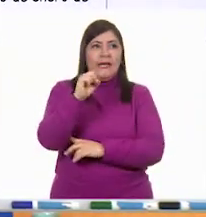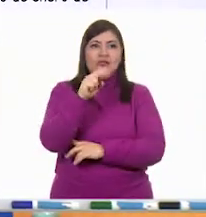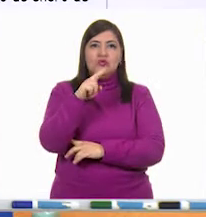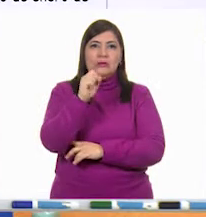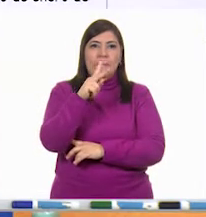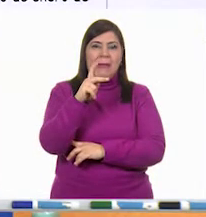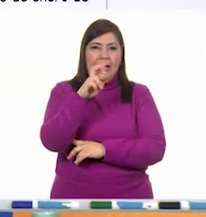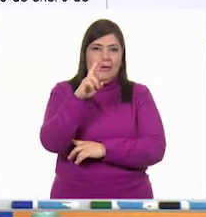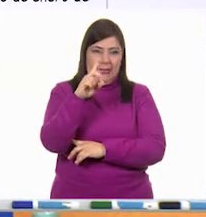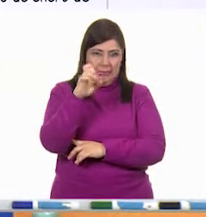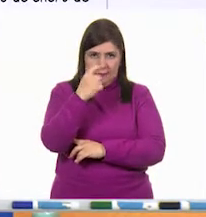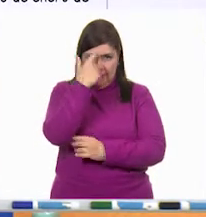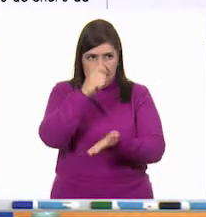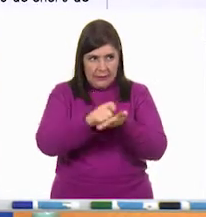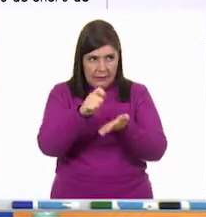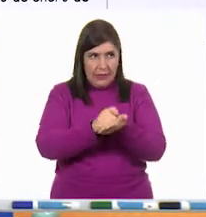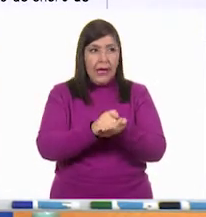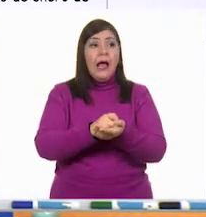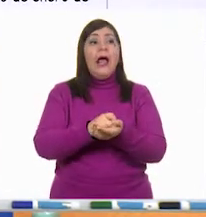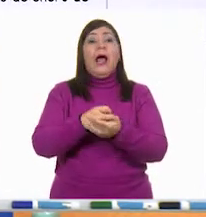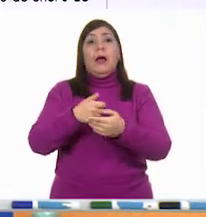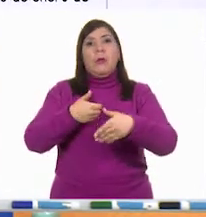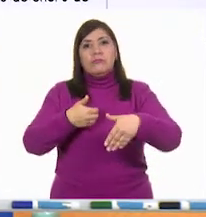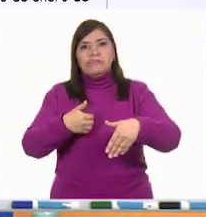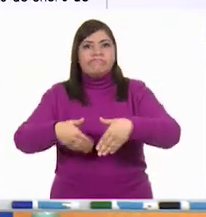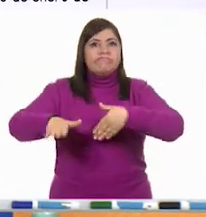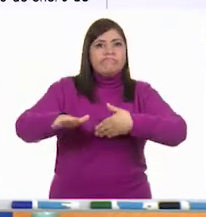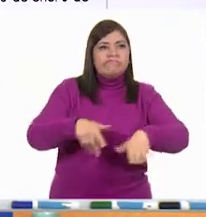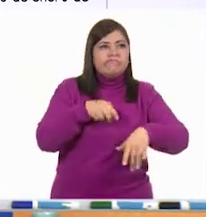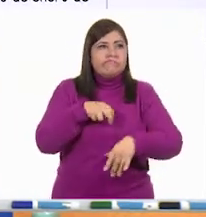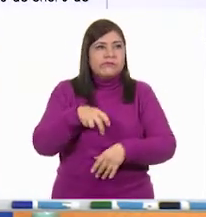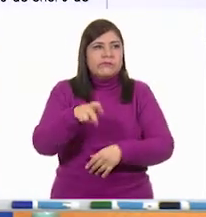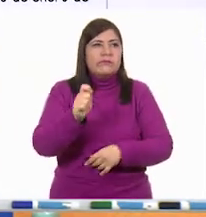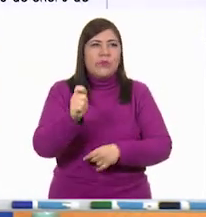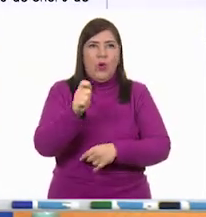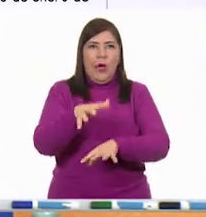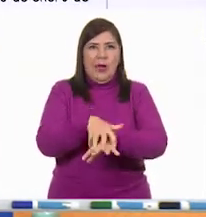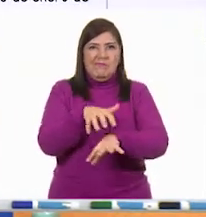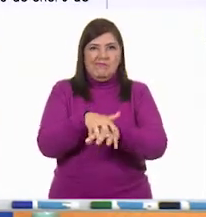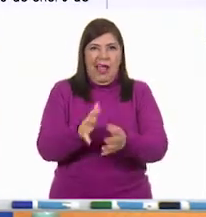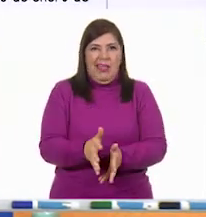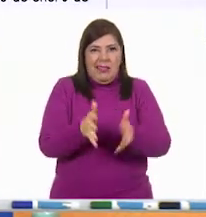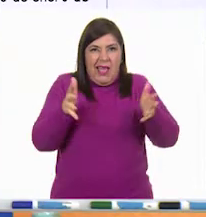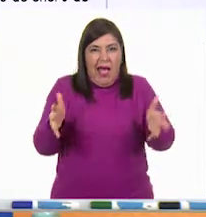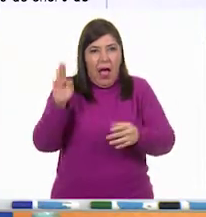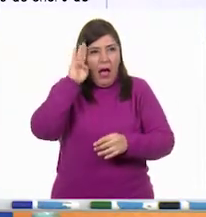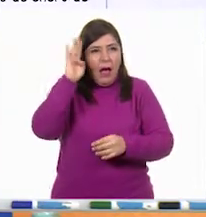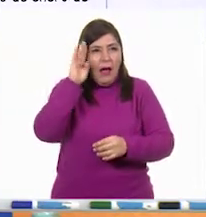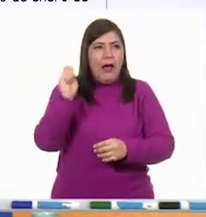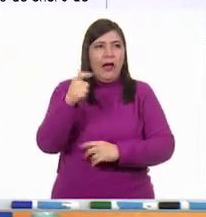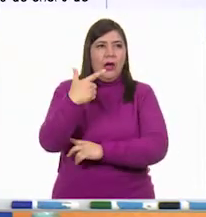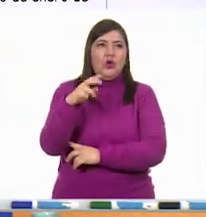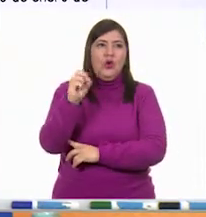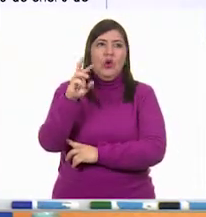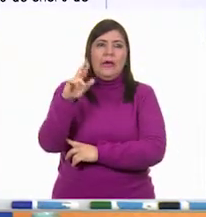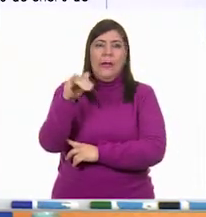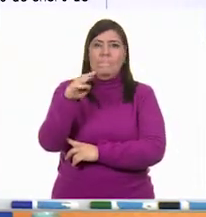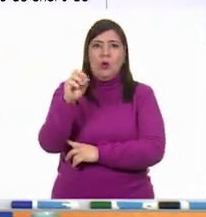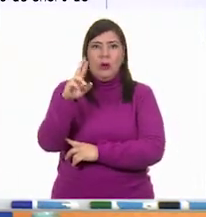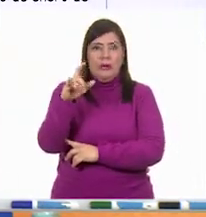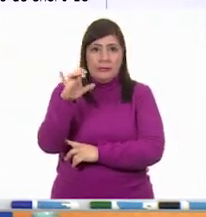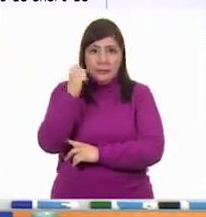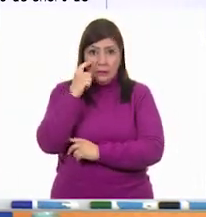Y el caminante de los pies gigantes de Gloria Morales Veira. Sí. Y la tercera columna